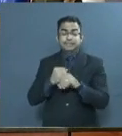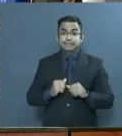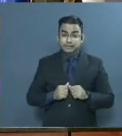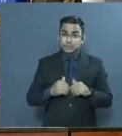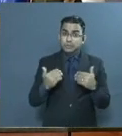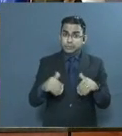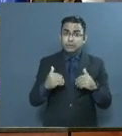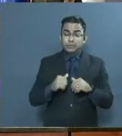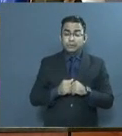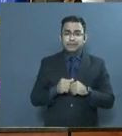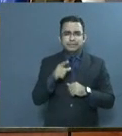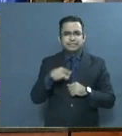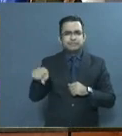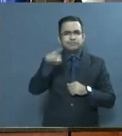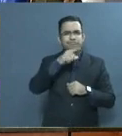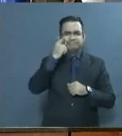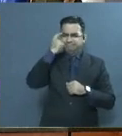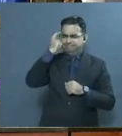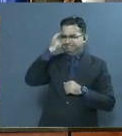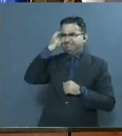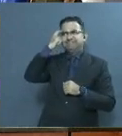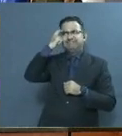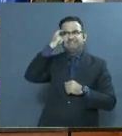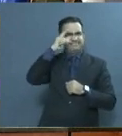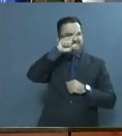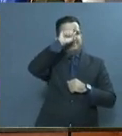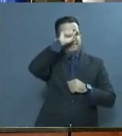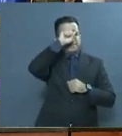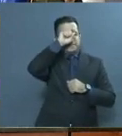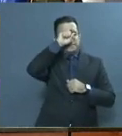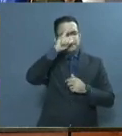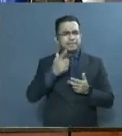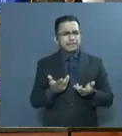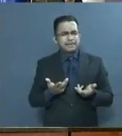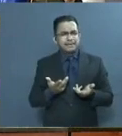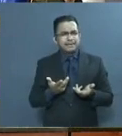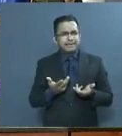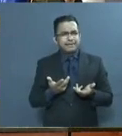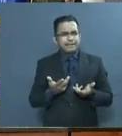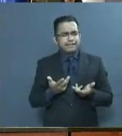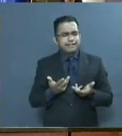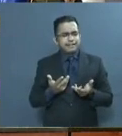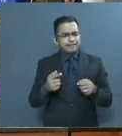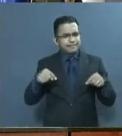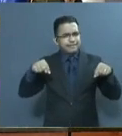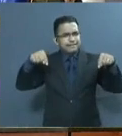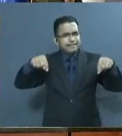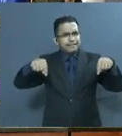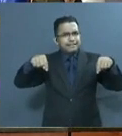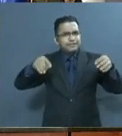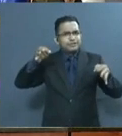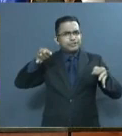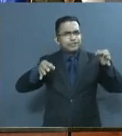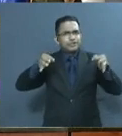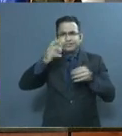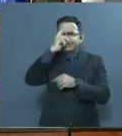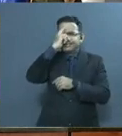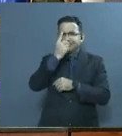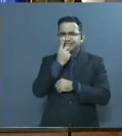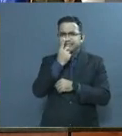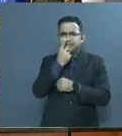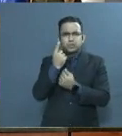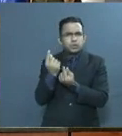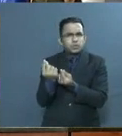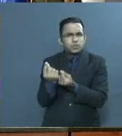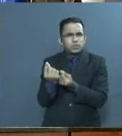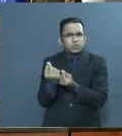Se preguntarán ustedes entonces, ¿Cómo ha respondido el sistema judicial dominicano a esta